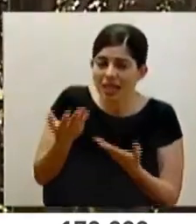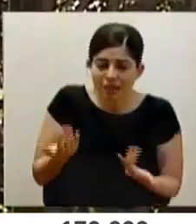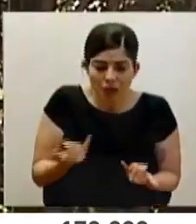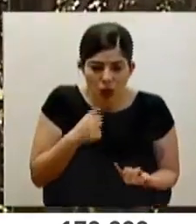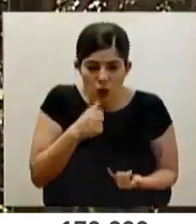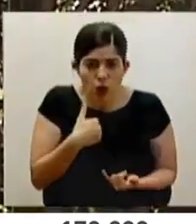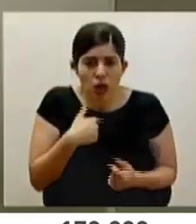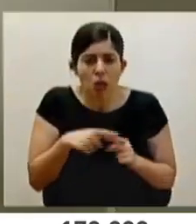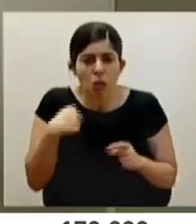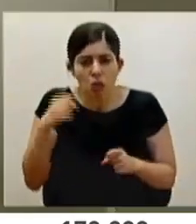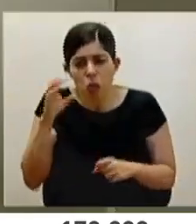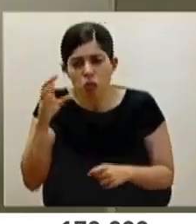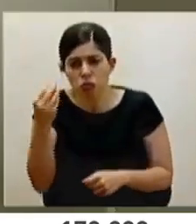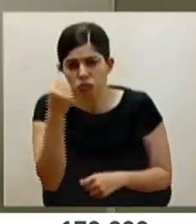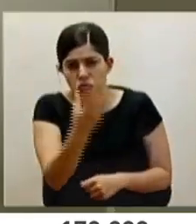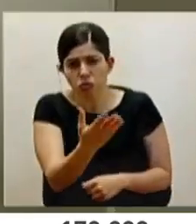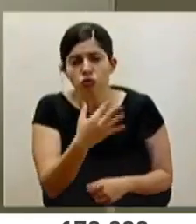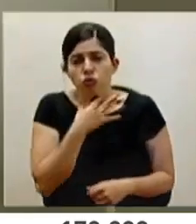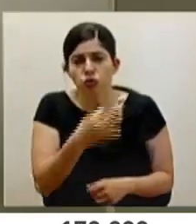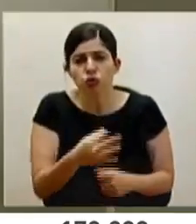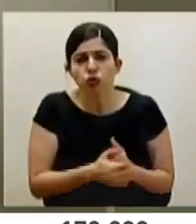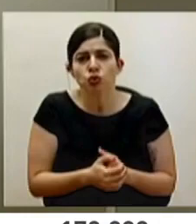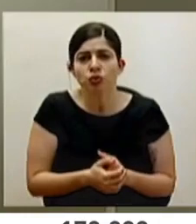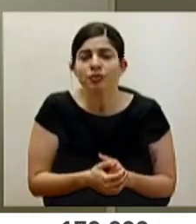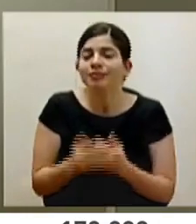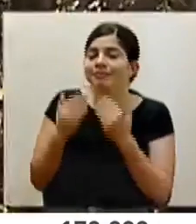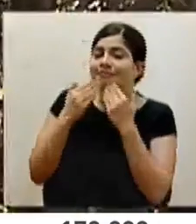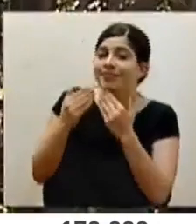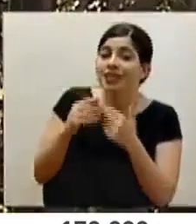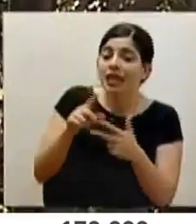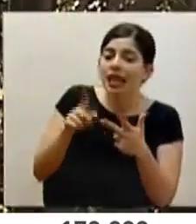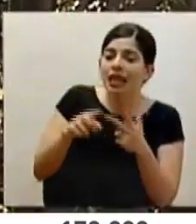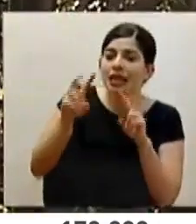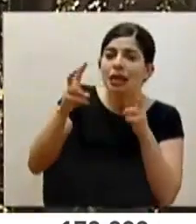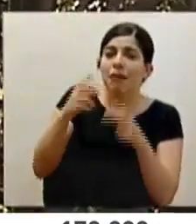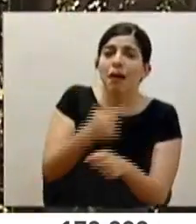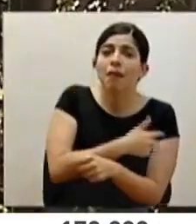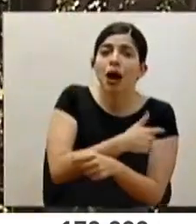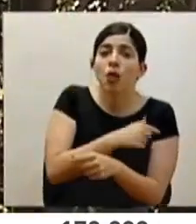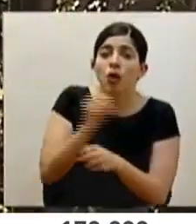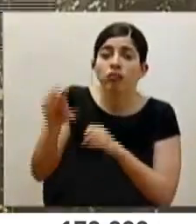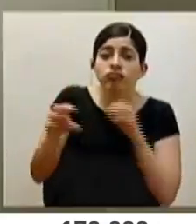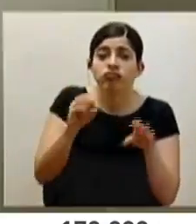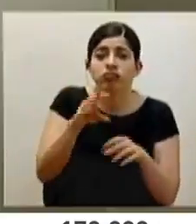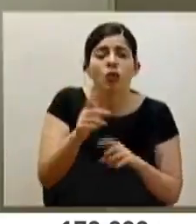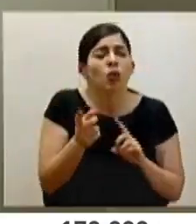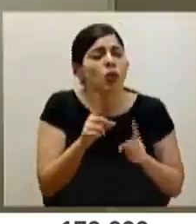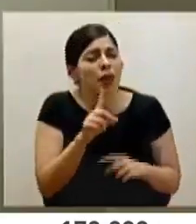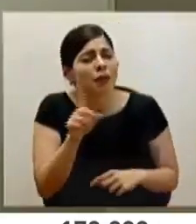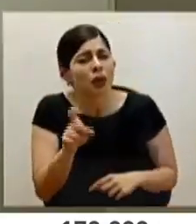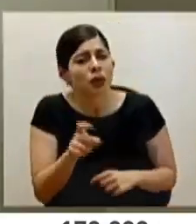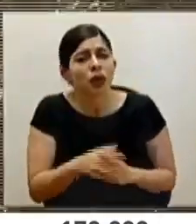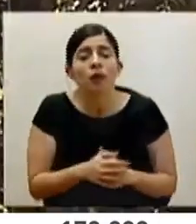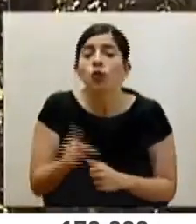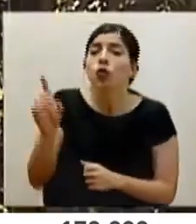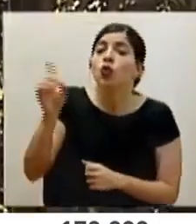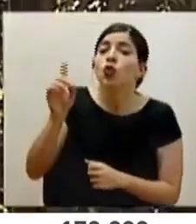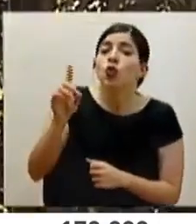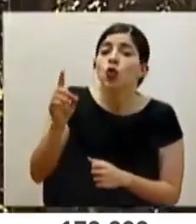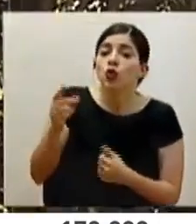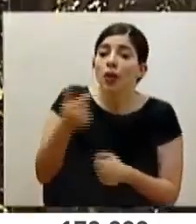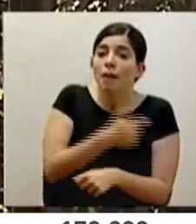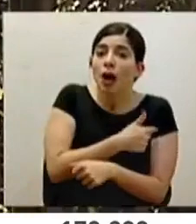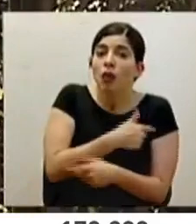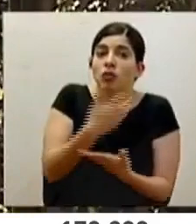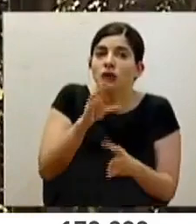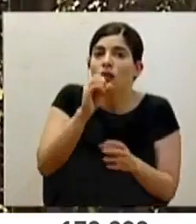lo tengo ahorita, pero lo podemos conseguir y con mucho gusto se los hago llegar. Gracias. ¿Y el tema de la distribución de la vacuna? ¿Cuál era la pregunta? ¿Dónde ha llegado, digamos,